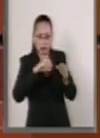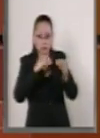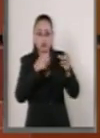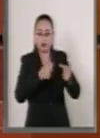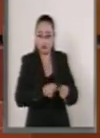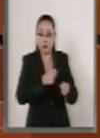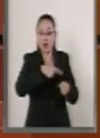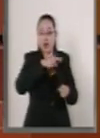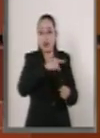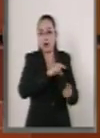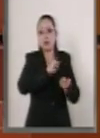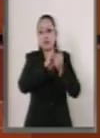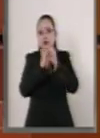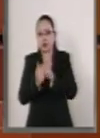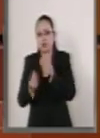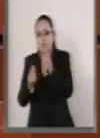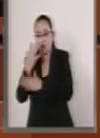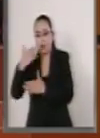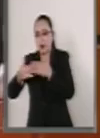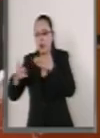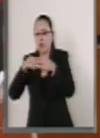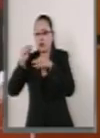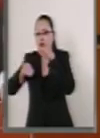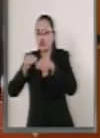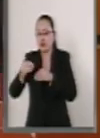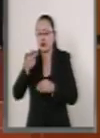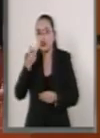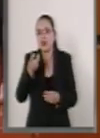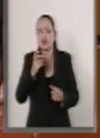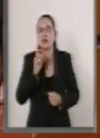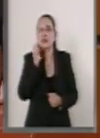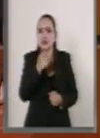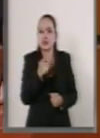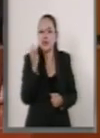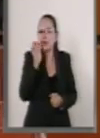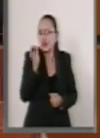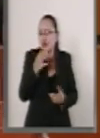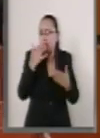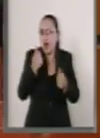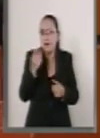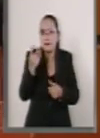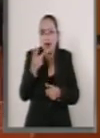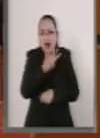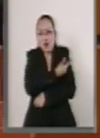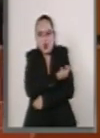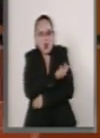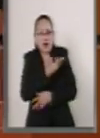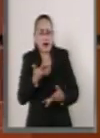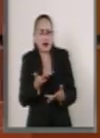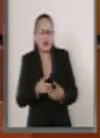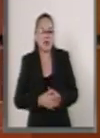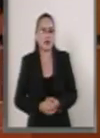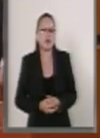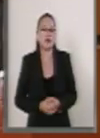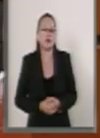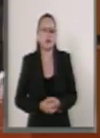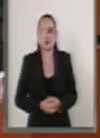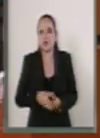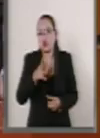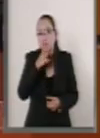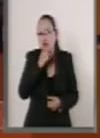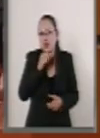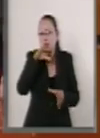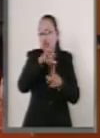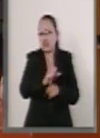vaya innovación si no no vamos a tener vacunas y menos de hepatitis C